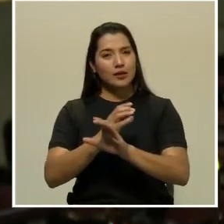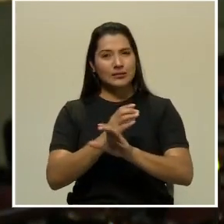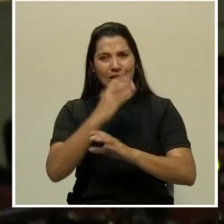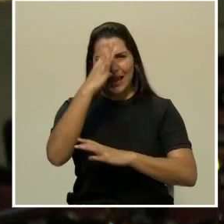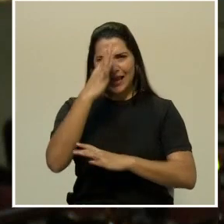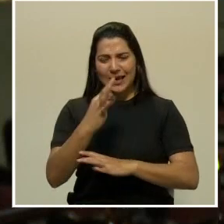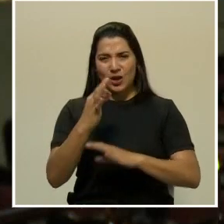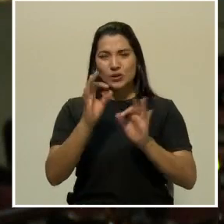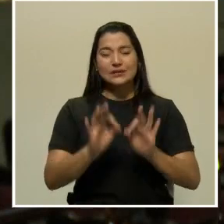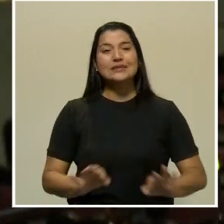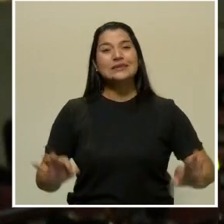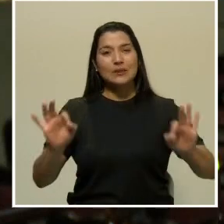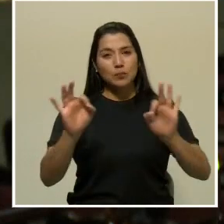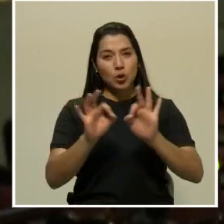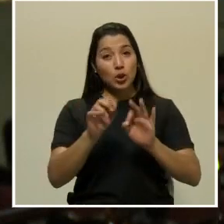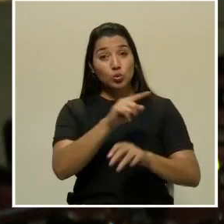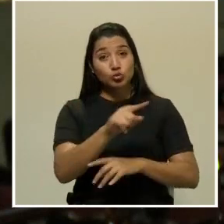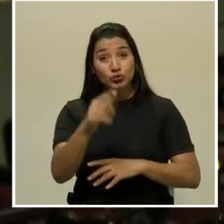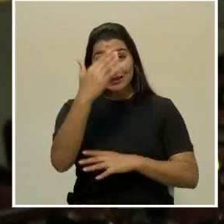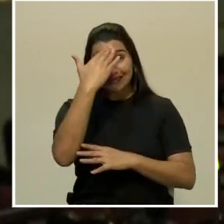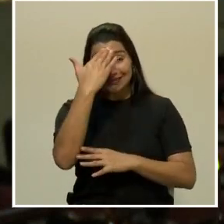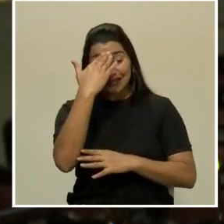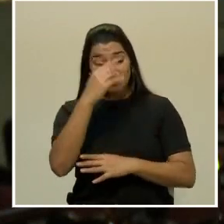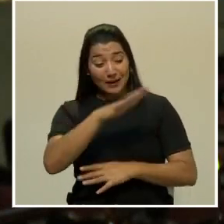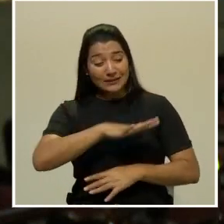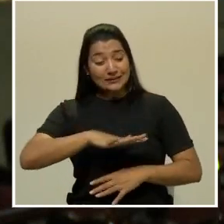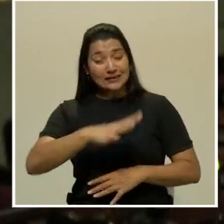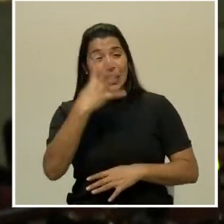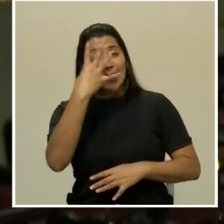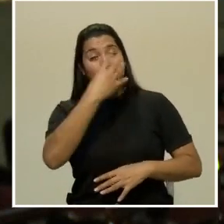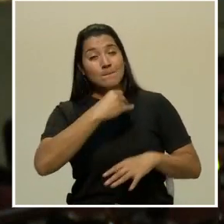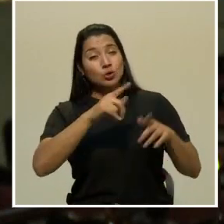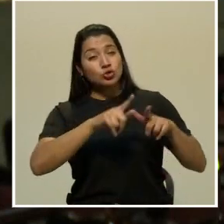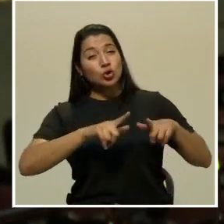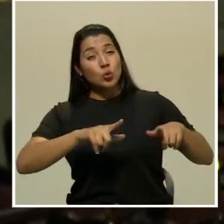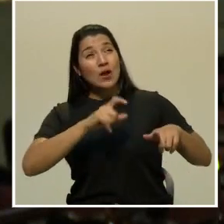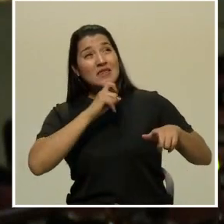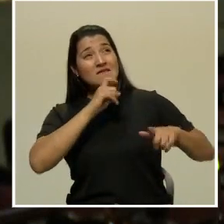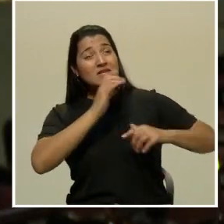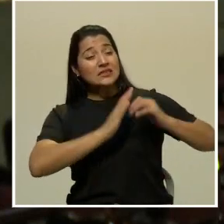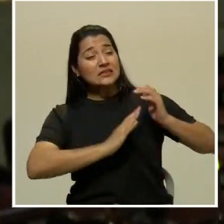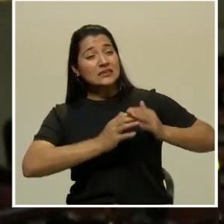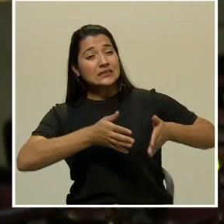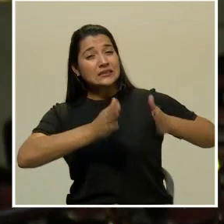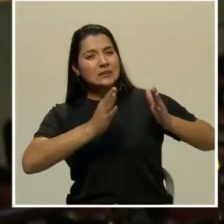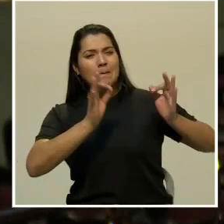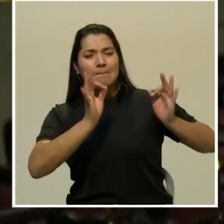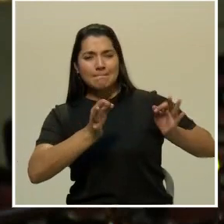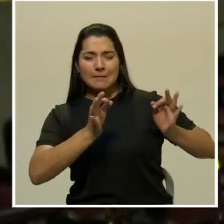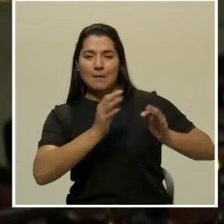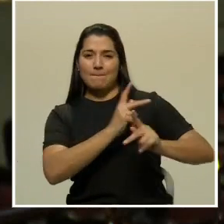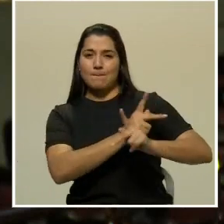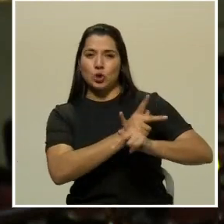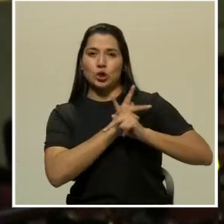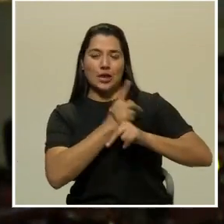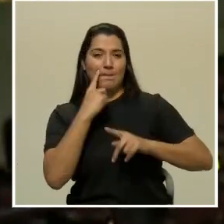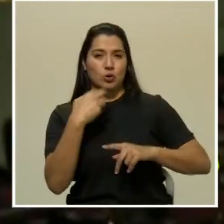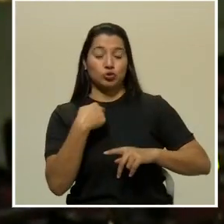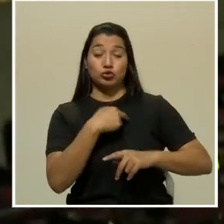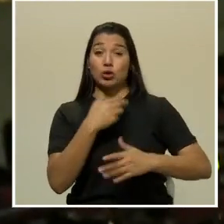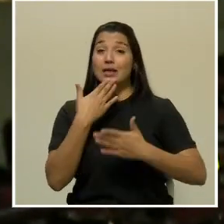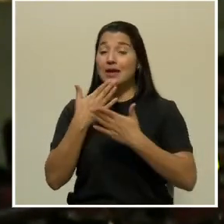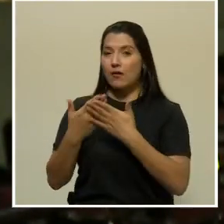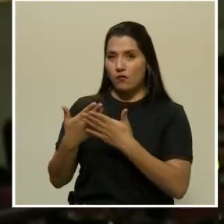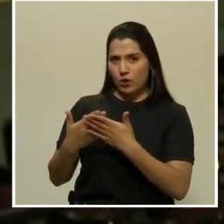que esta joya arquitectónica que tanto nos costó construir está bien resguardada con nosotros. Qué bueno, qué bueno. Y